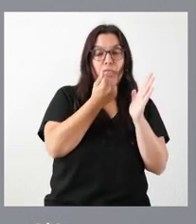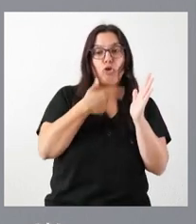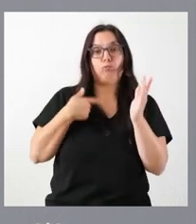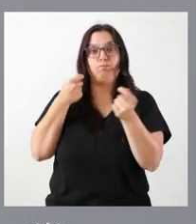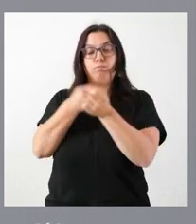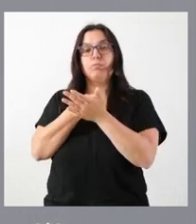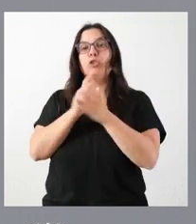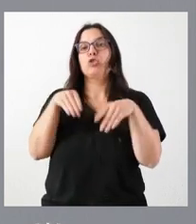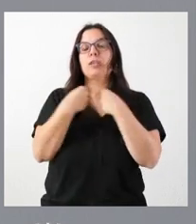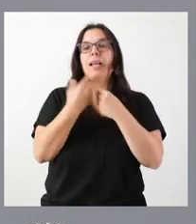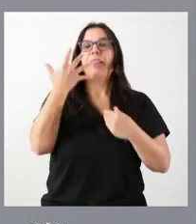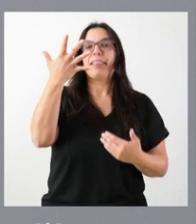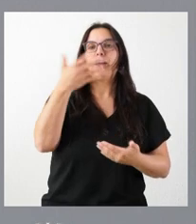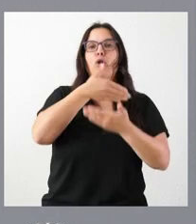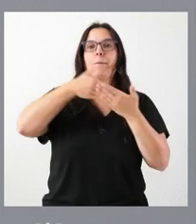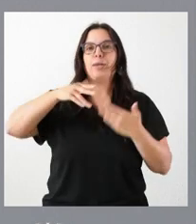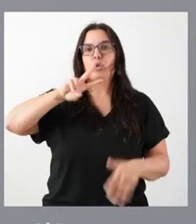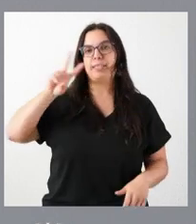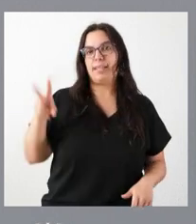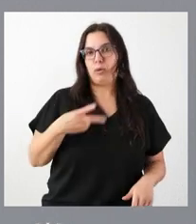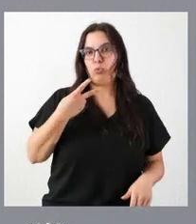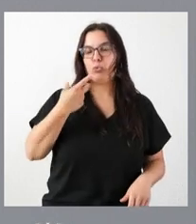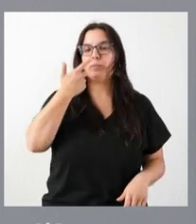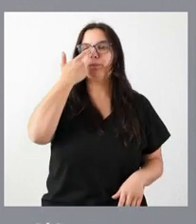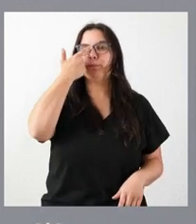universitarias son 5 millones de euros.